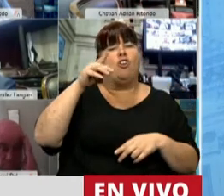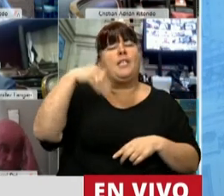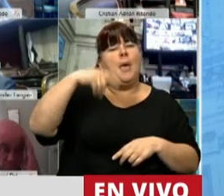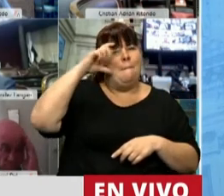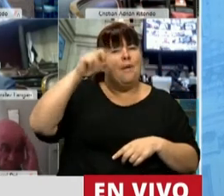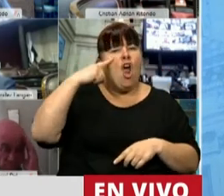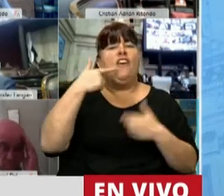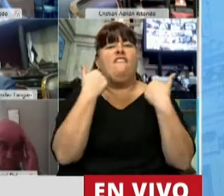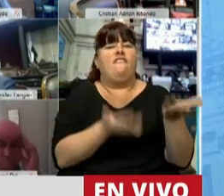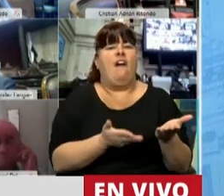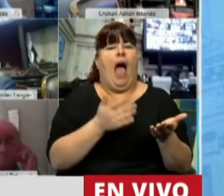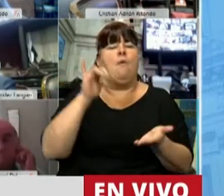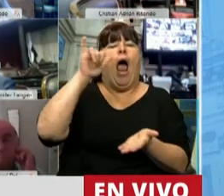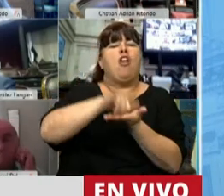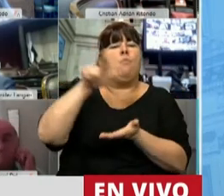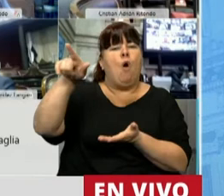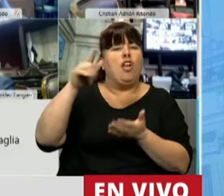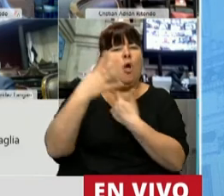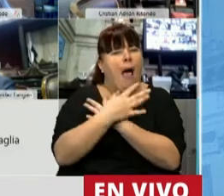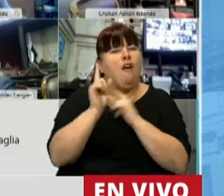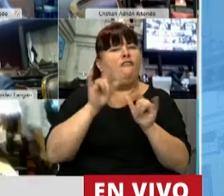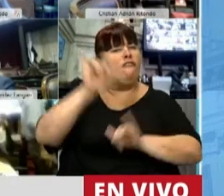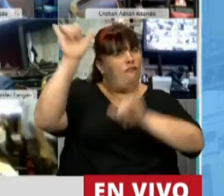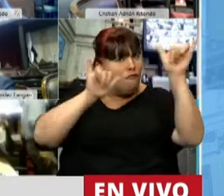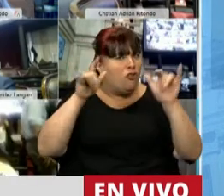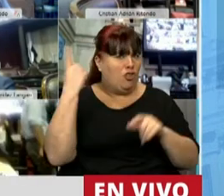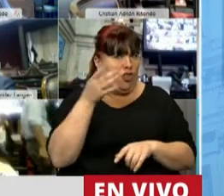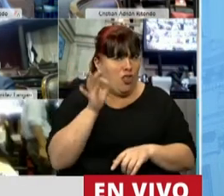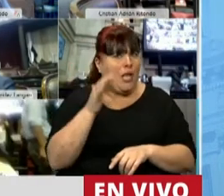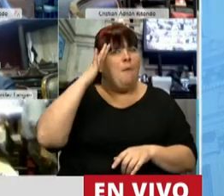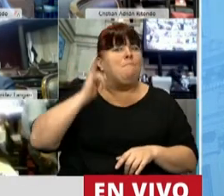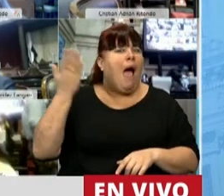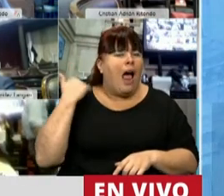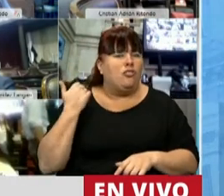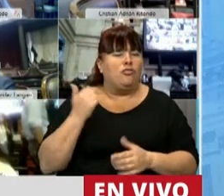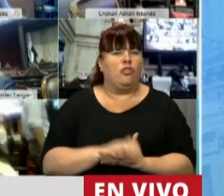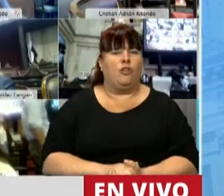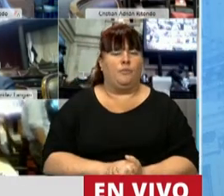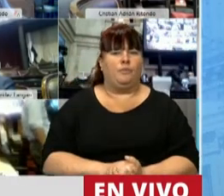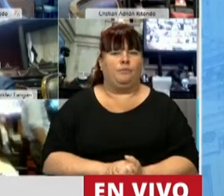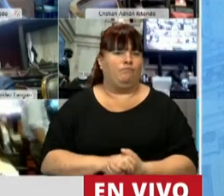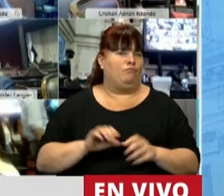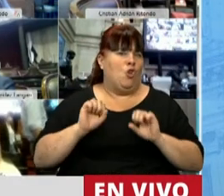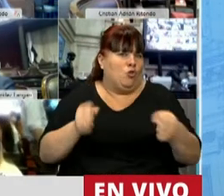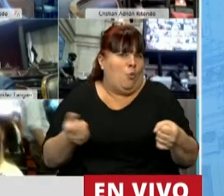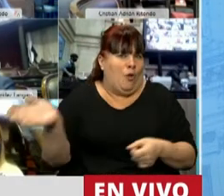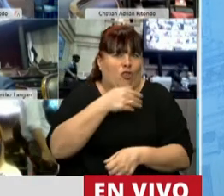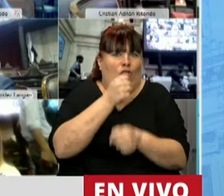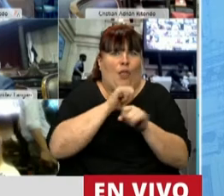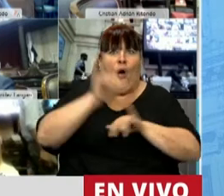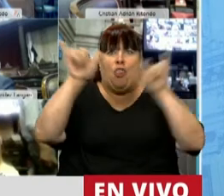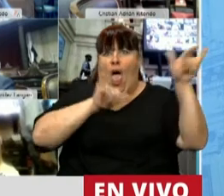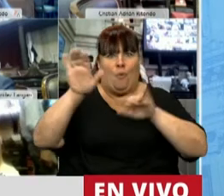dijo que él estaba a favor de que el aeropuerto del Palomar siga operando, como ya sabemos, en marzo quedan anuladas las actividades